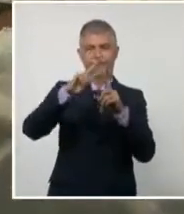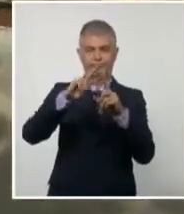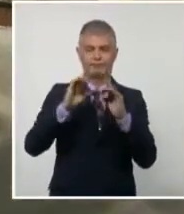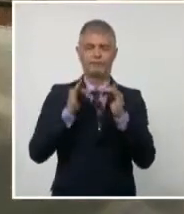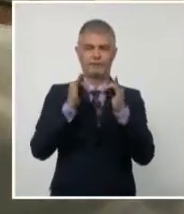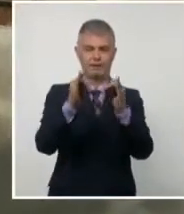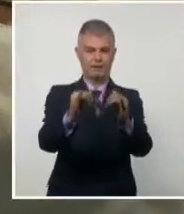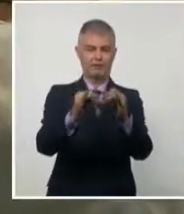de la Televisión Cubana.